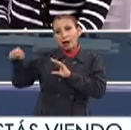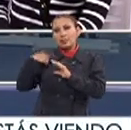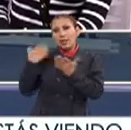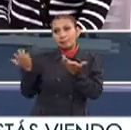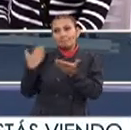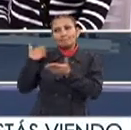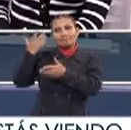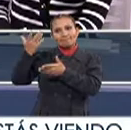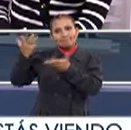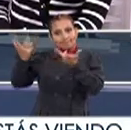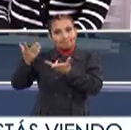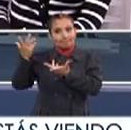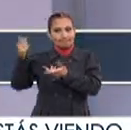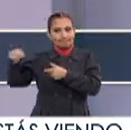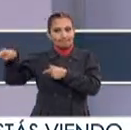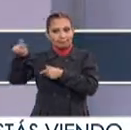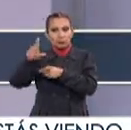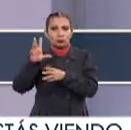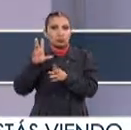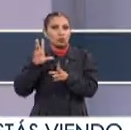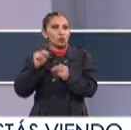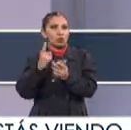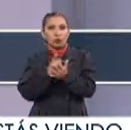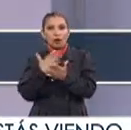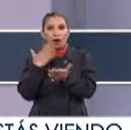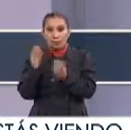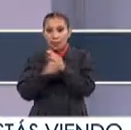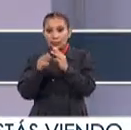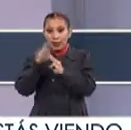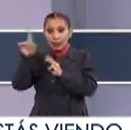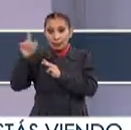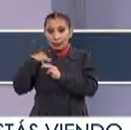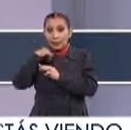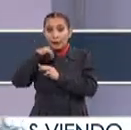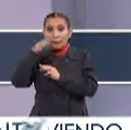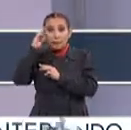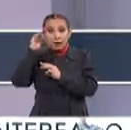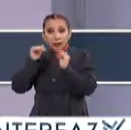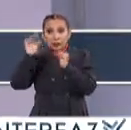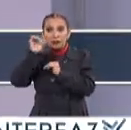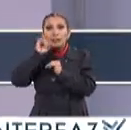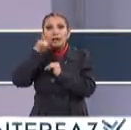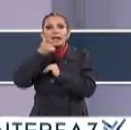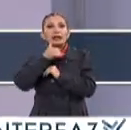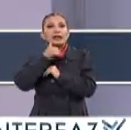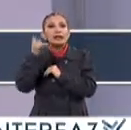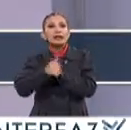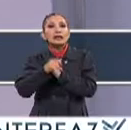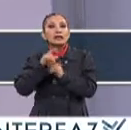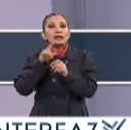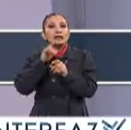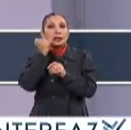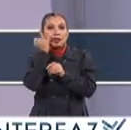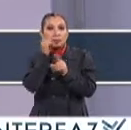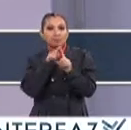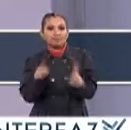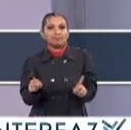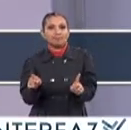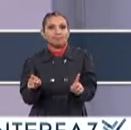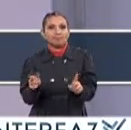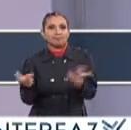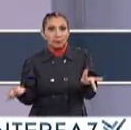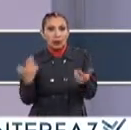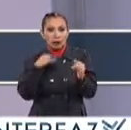estos retos Que conlleva No solo Cursar las materias A nivel maestría Sino también En un idioma diferente Y pues